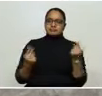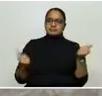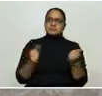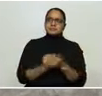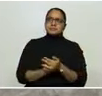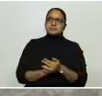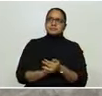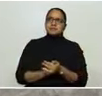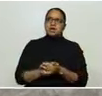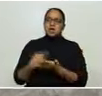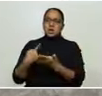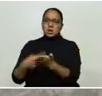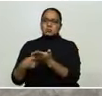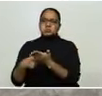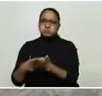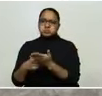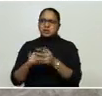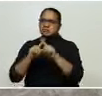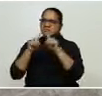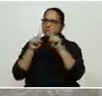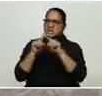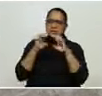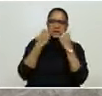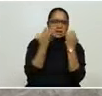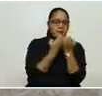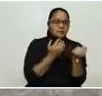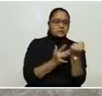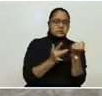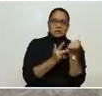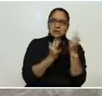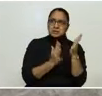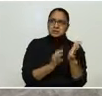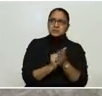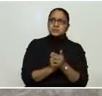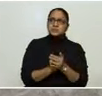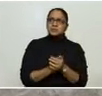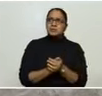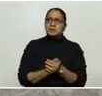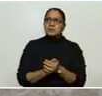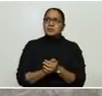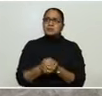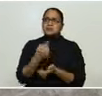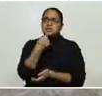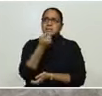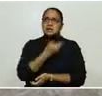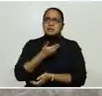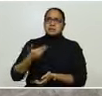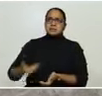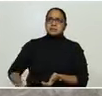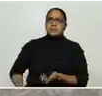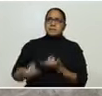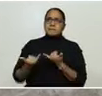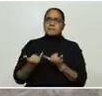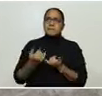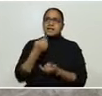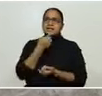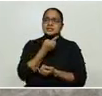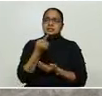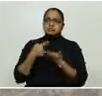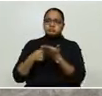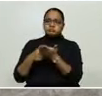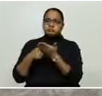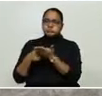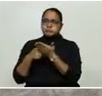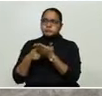discusión con varios equipos técnicos, clínicos, y precisamente, presidente, estamos ya en la línea de